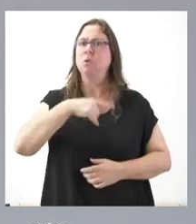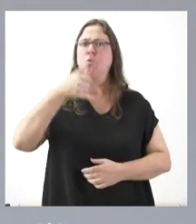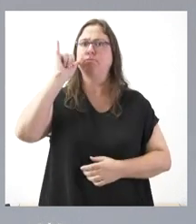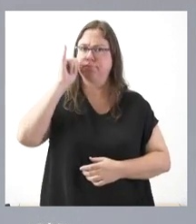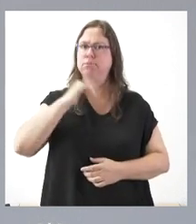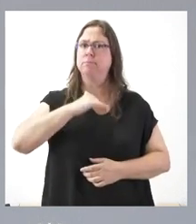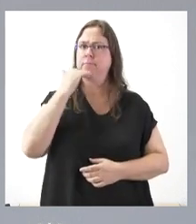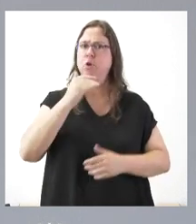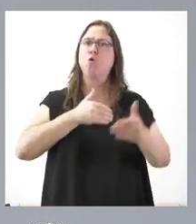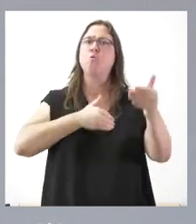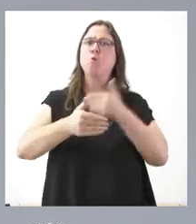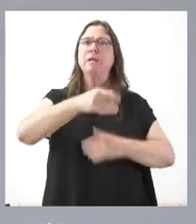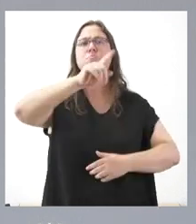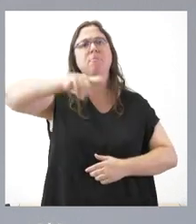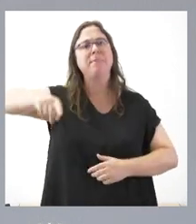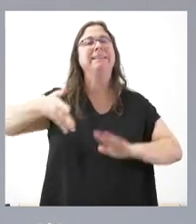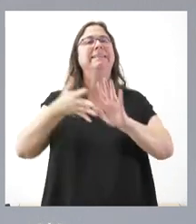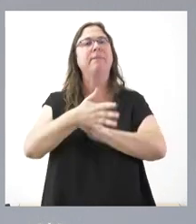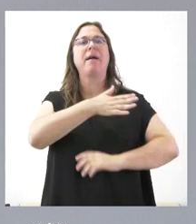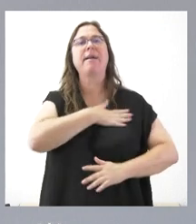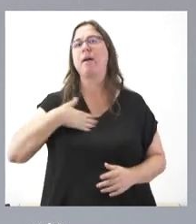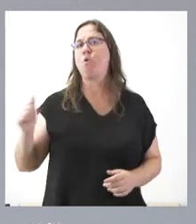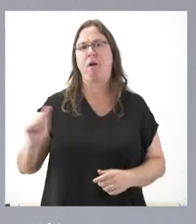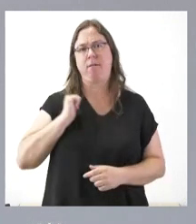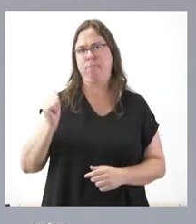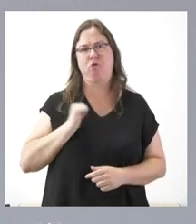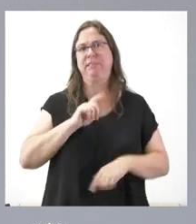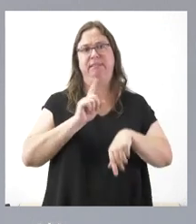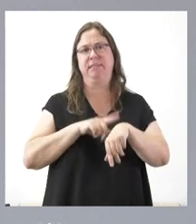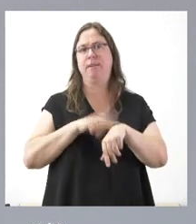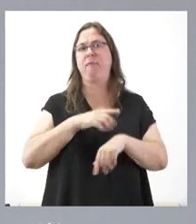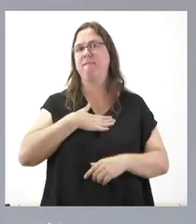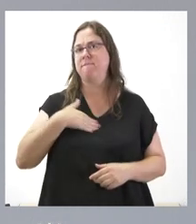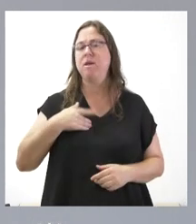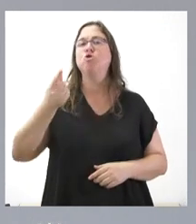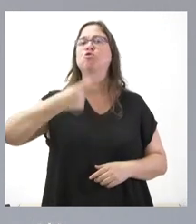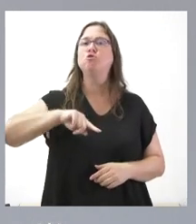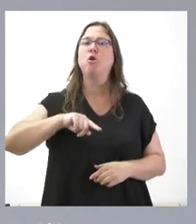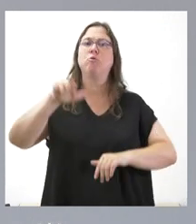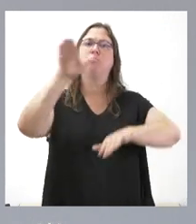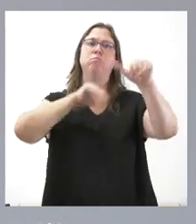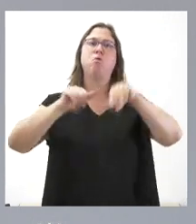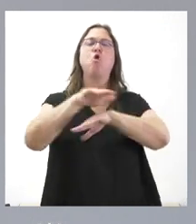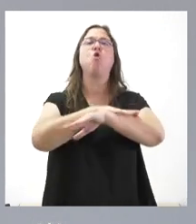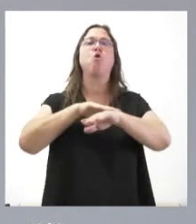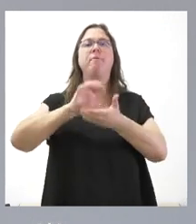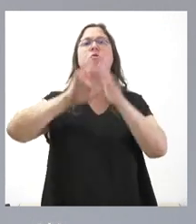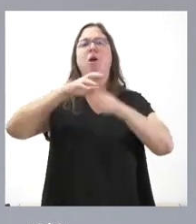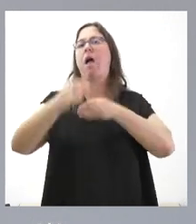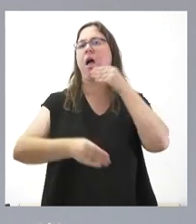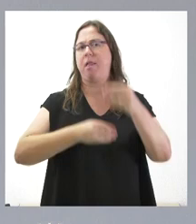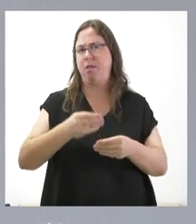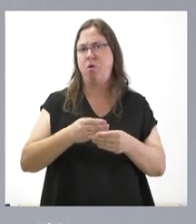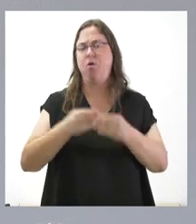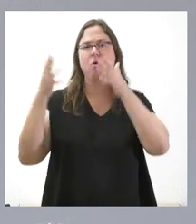en los próximos meses y, por tanto, queremos aprovechar ese tiempo y todos estamos convocados en el Gobierno de Castilla y León a hacerlo, a